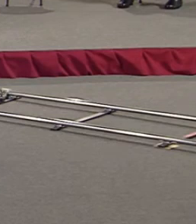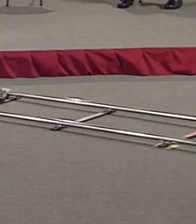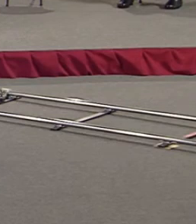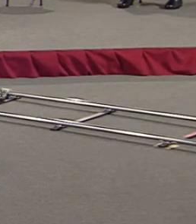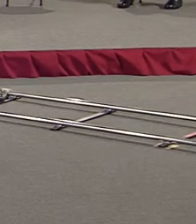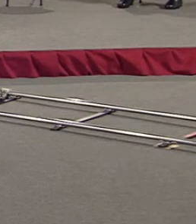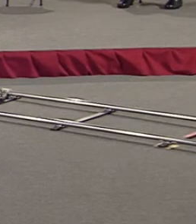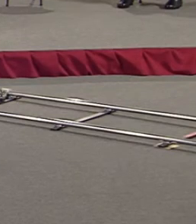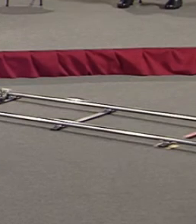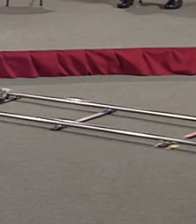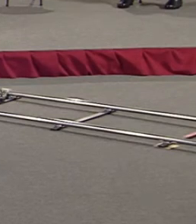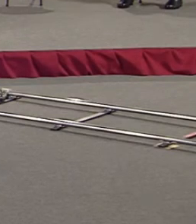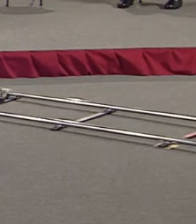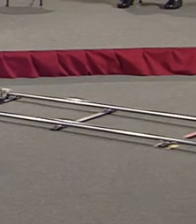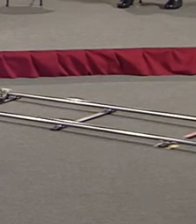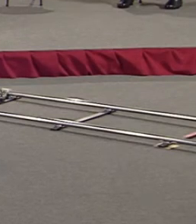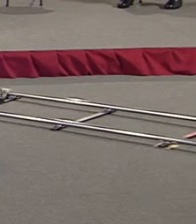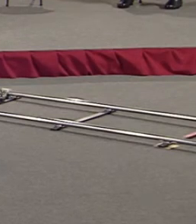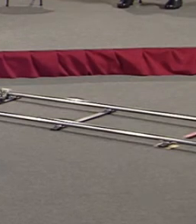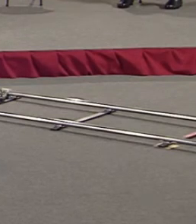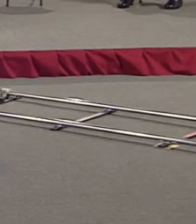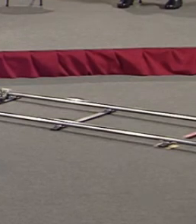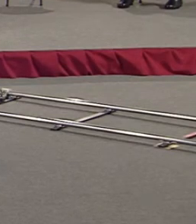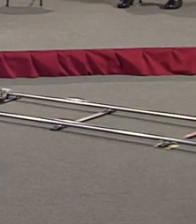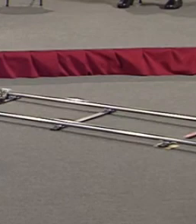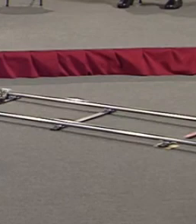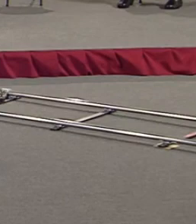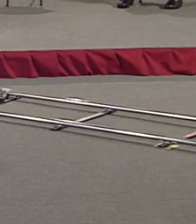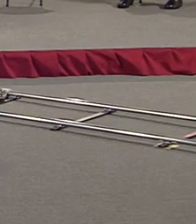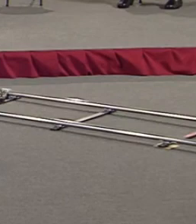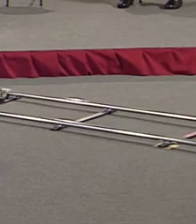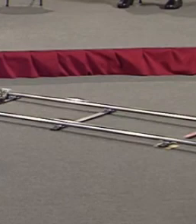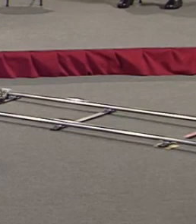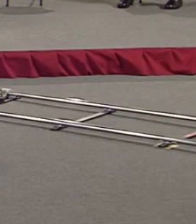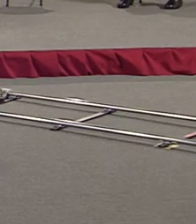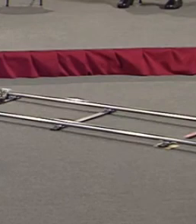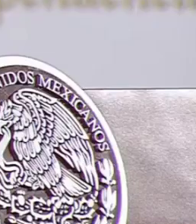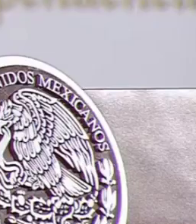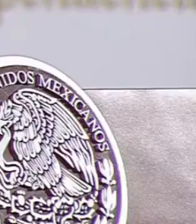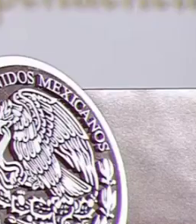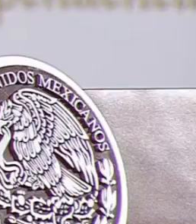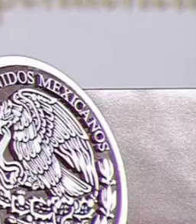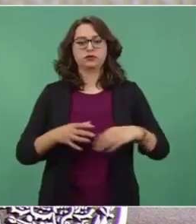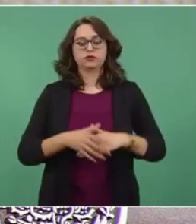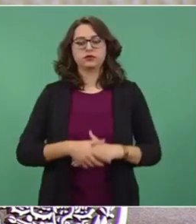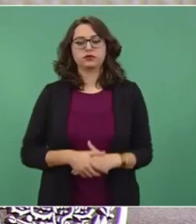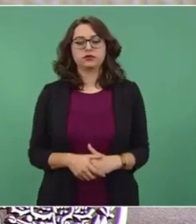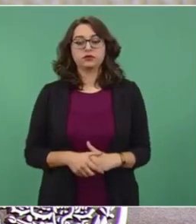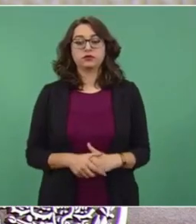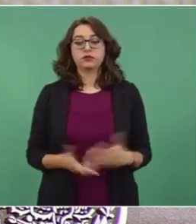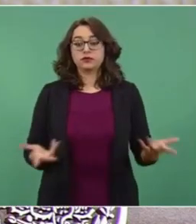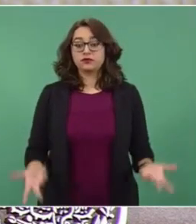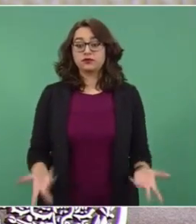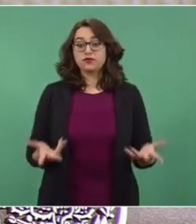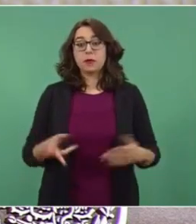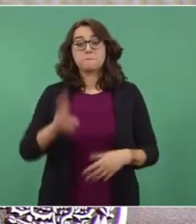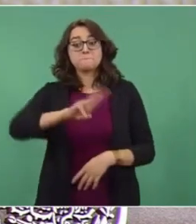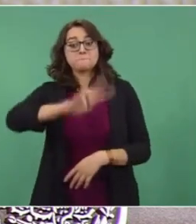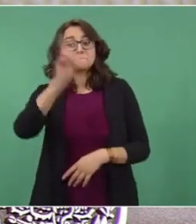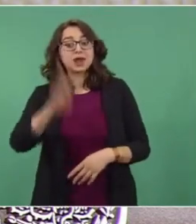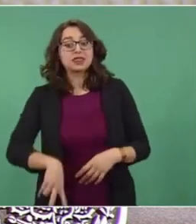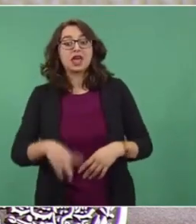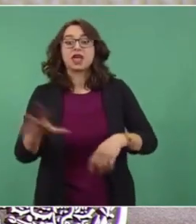despacho de las centrales eléctricas primero serán las hidroeléctricas, porque es la energía más limpia y firme y